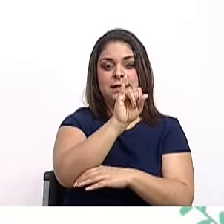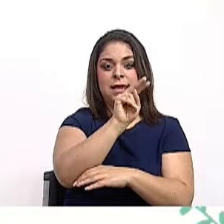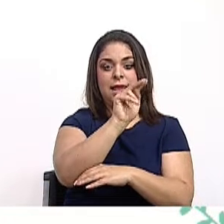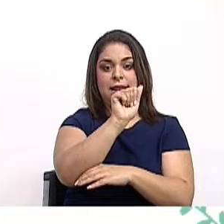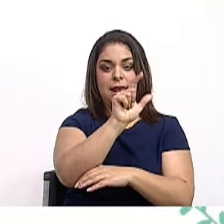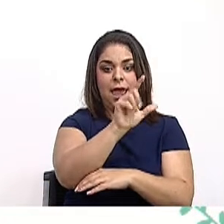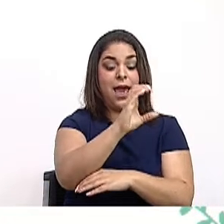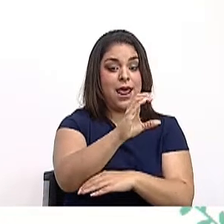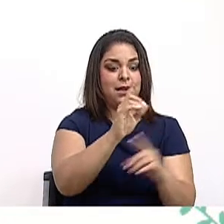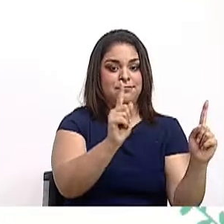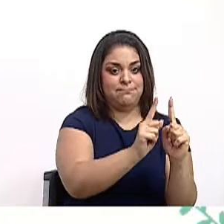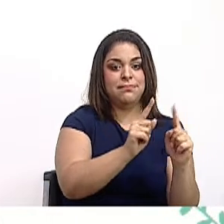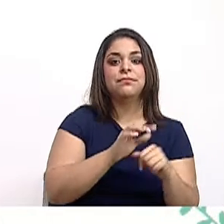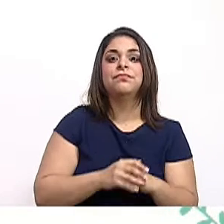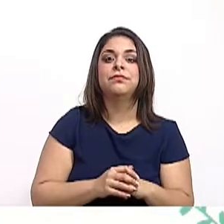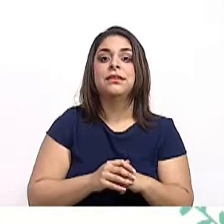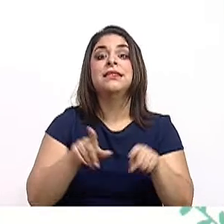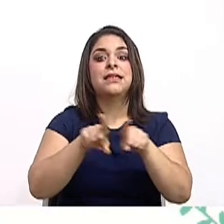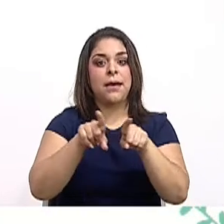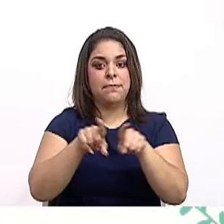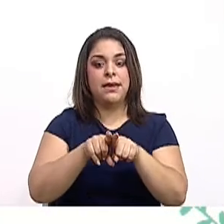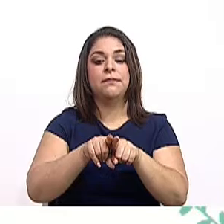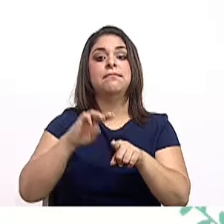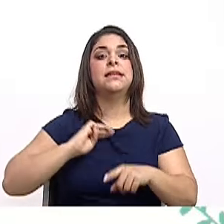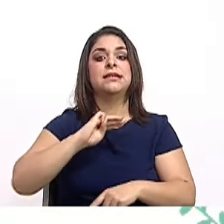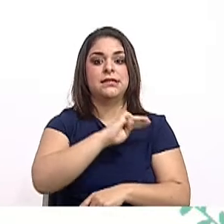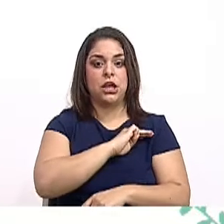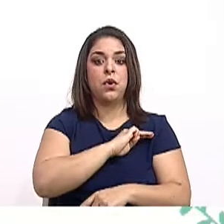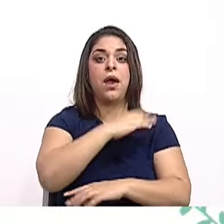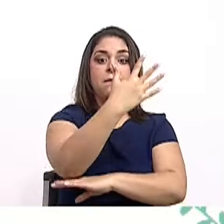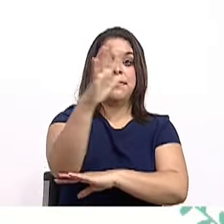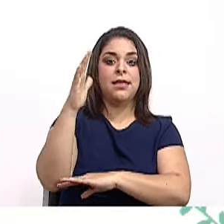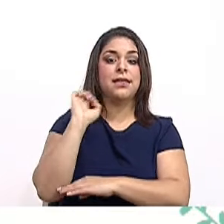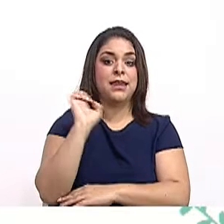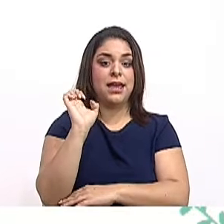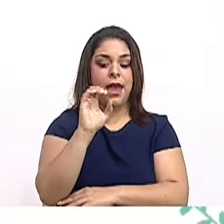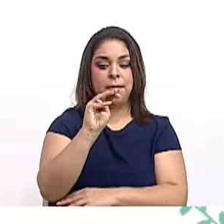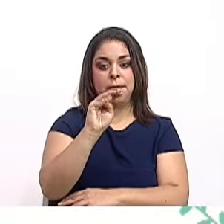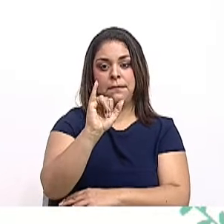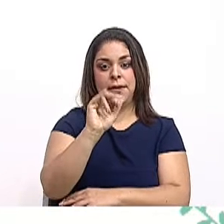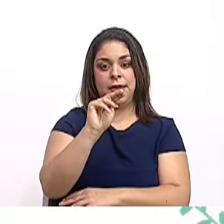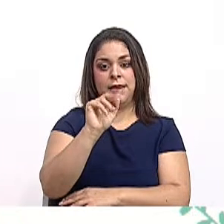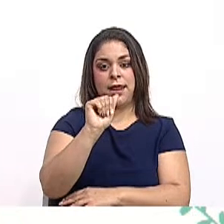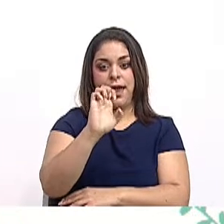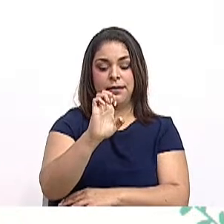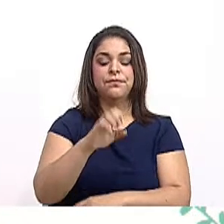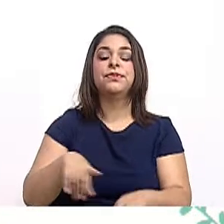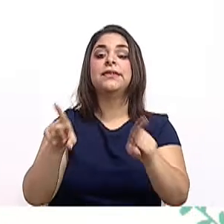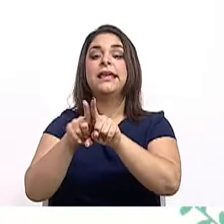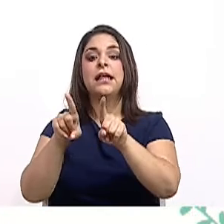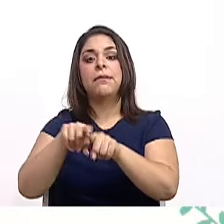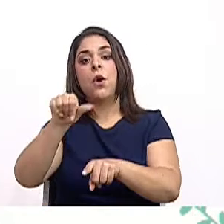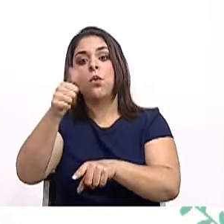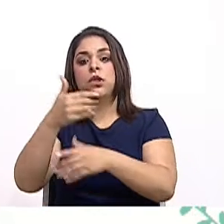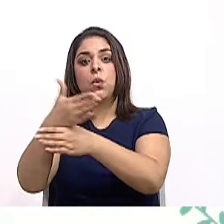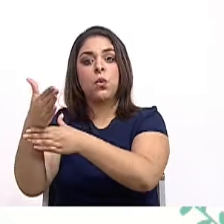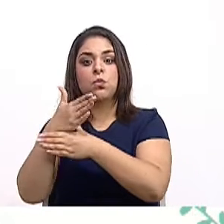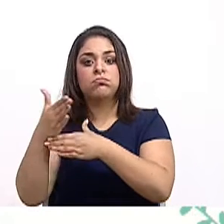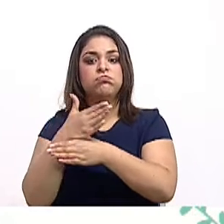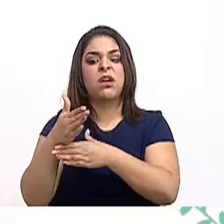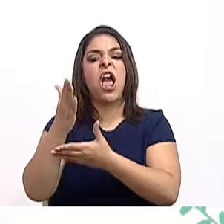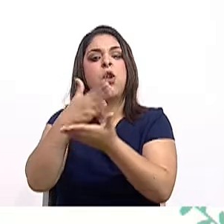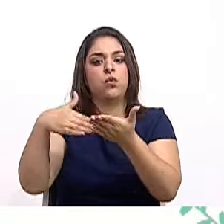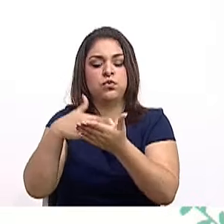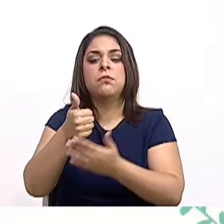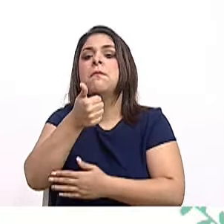Evidentemente, el Ministerio de Ambiente y Energía, el MINAE. Y vamos además a tener colaboración y participación de sectores